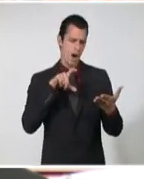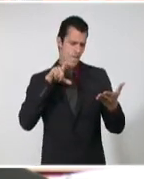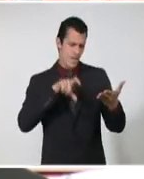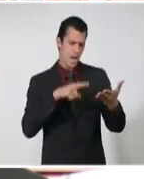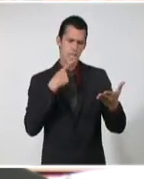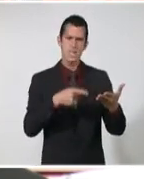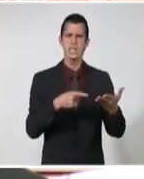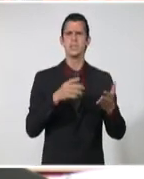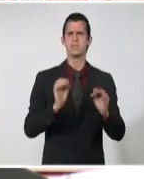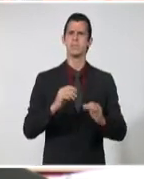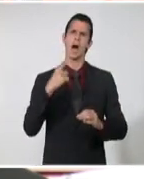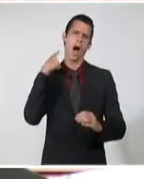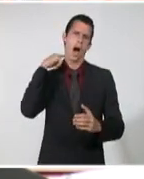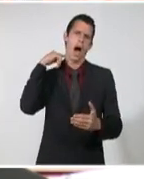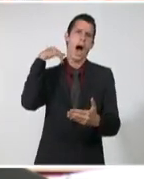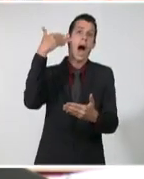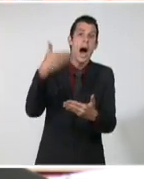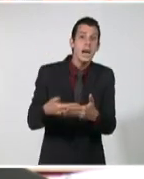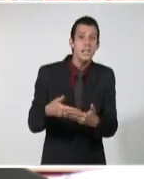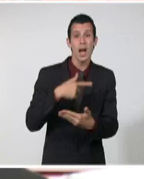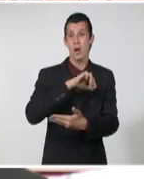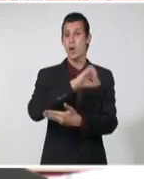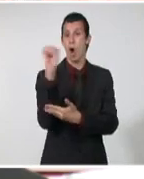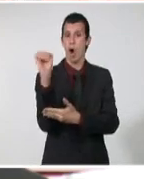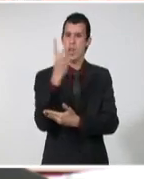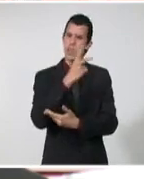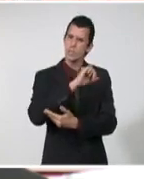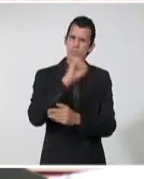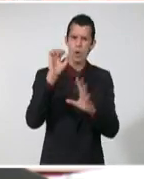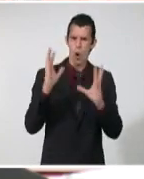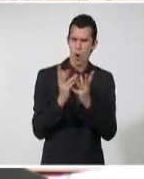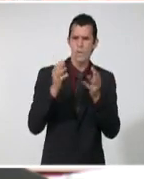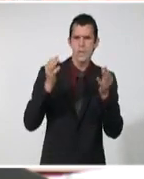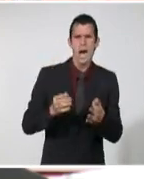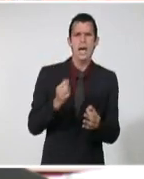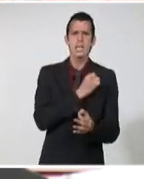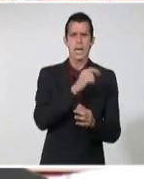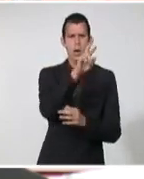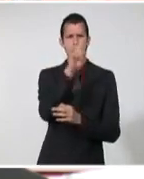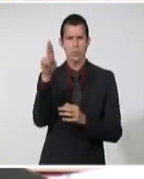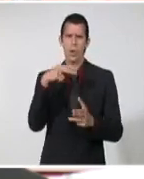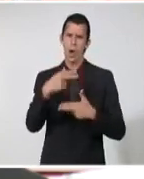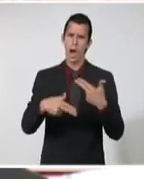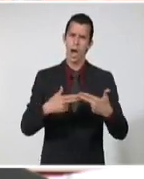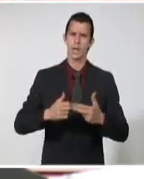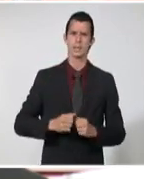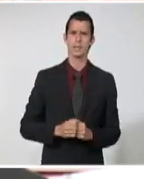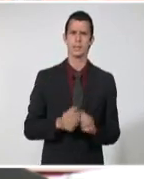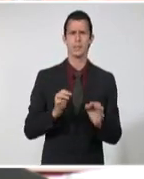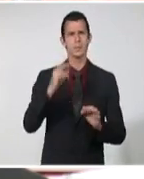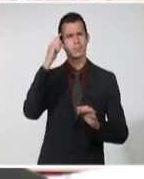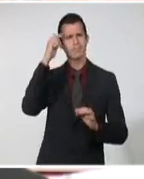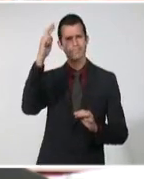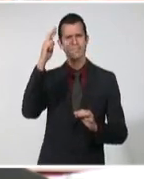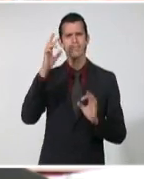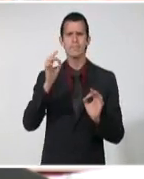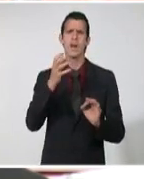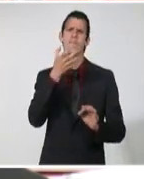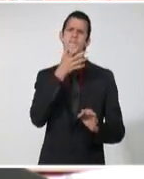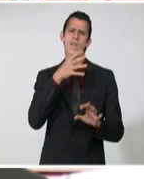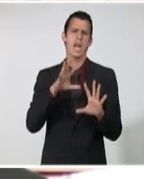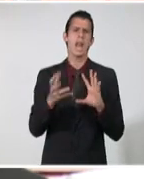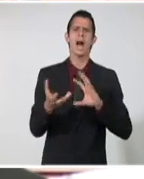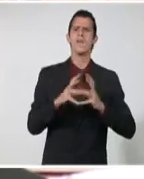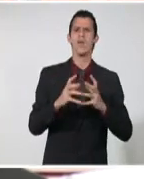fiel a Fidel, fiel a su revolución, fiel a su convicción, el hermano, la familia, el padre de los cubanos